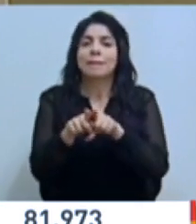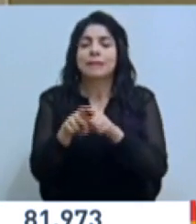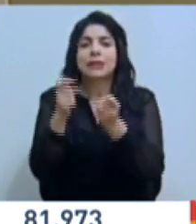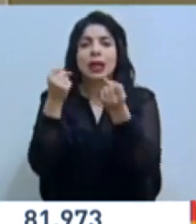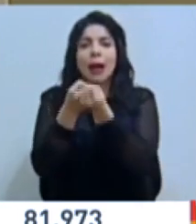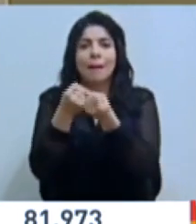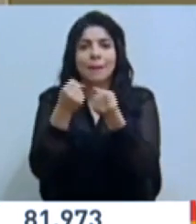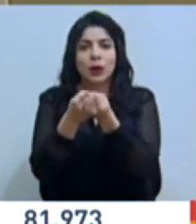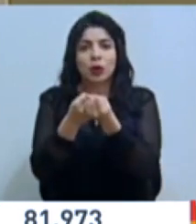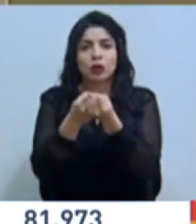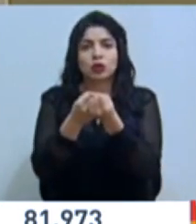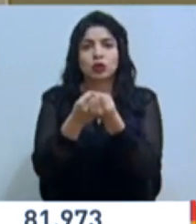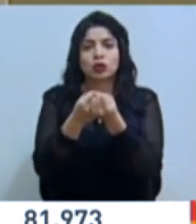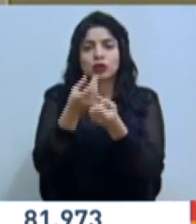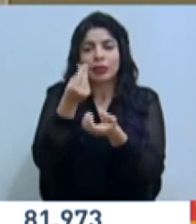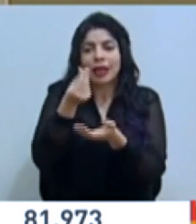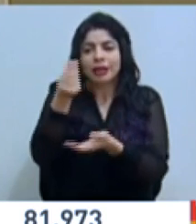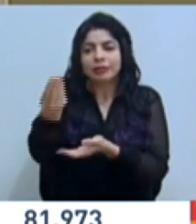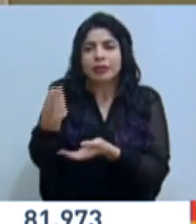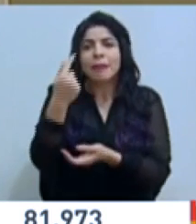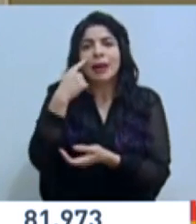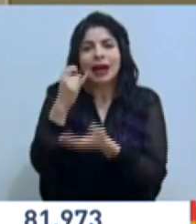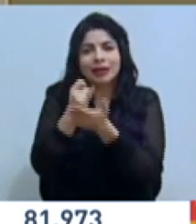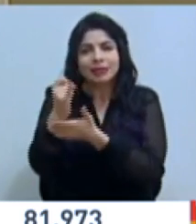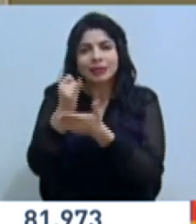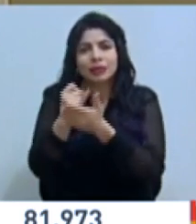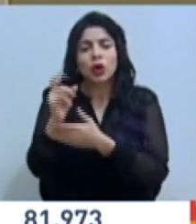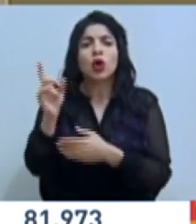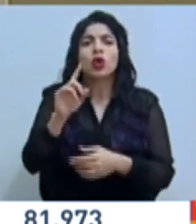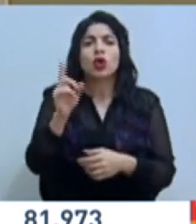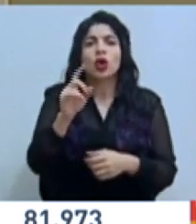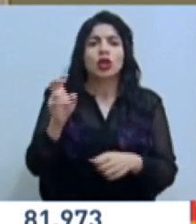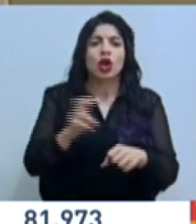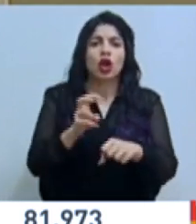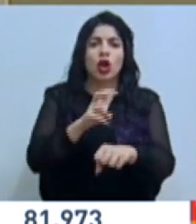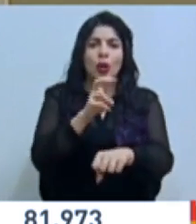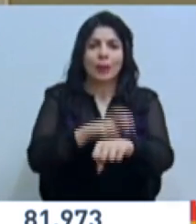apoyo a la investigación por parte del Clodomiro Picado.